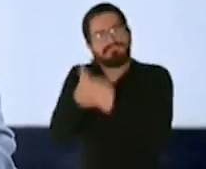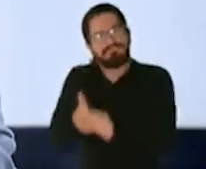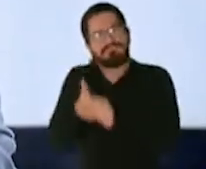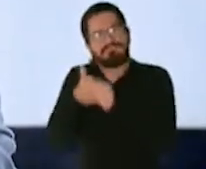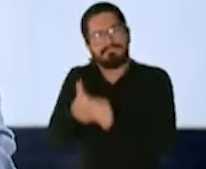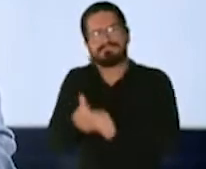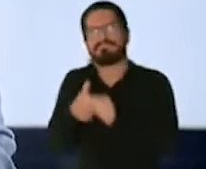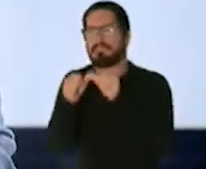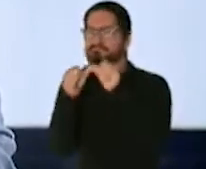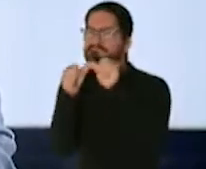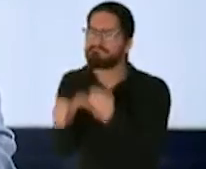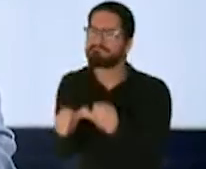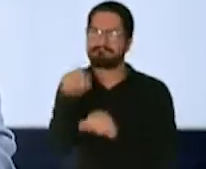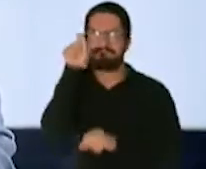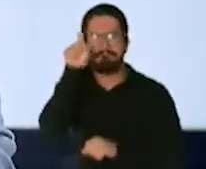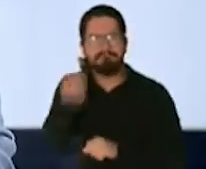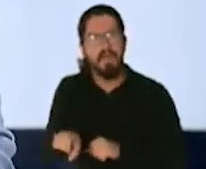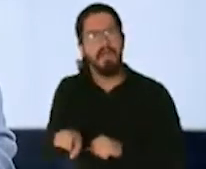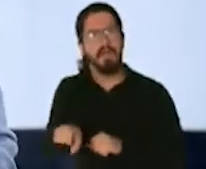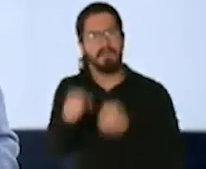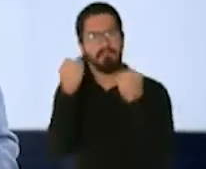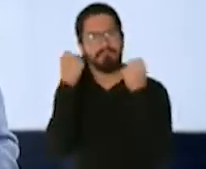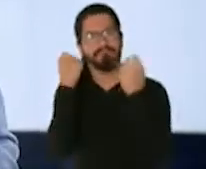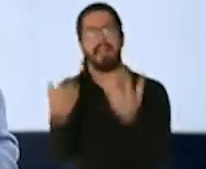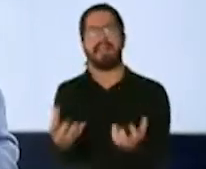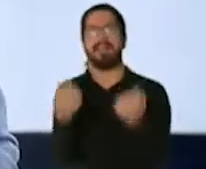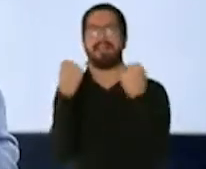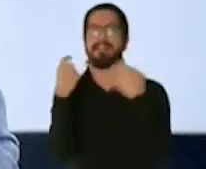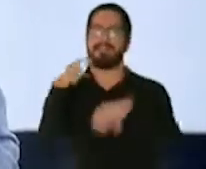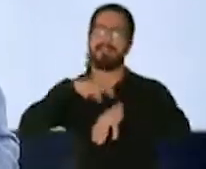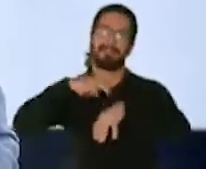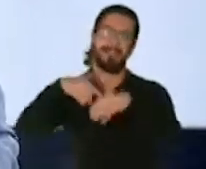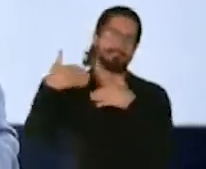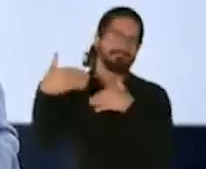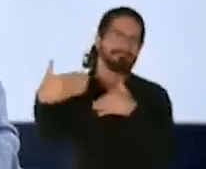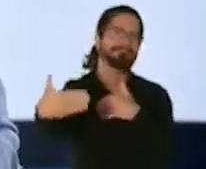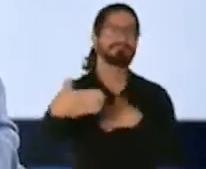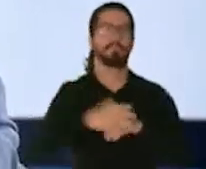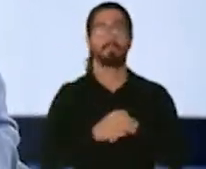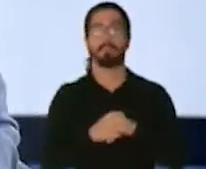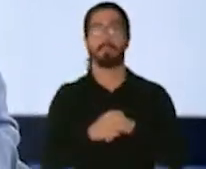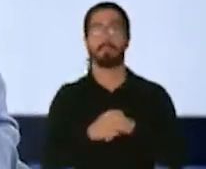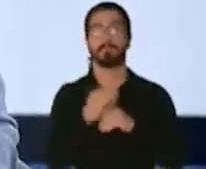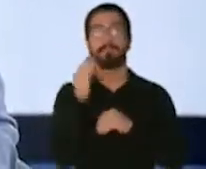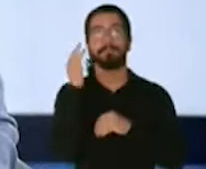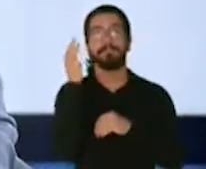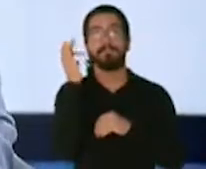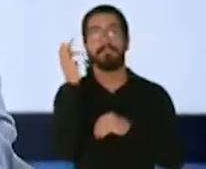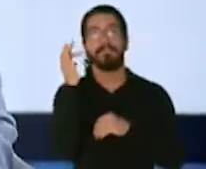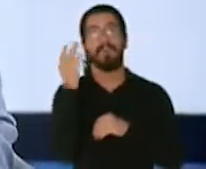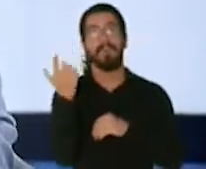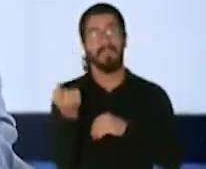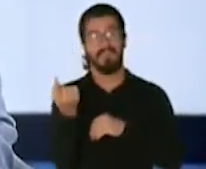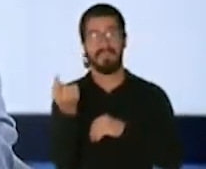mucho tiempo, porque el proceso de la vacuna, por ejemplo, son dos